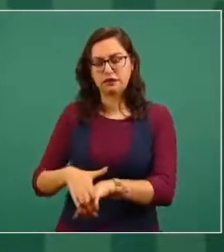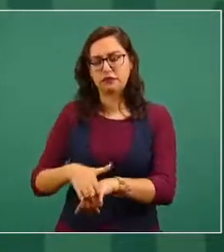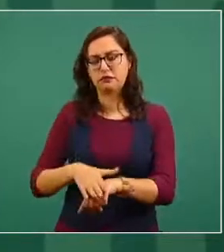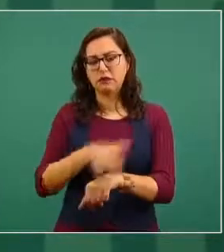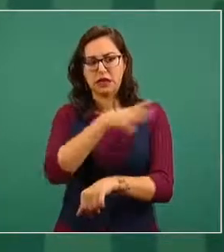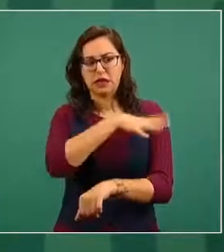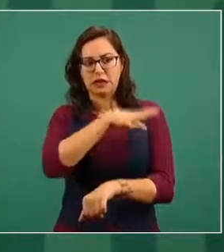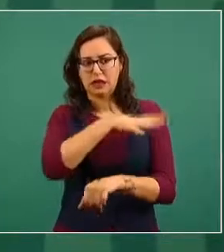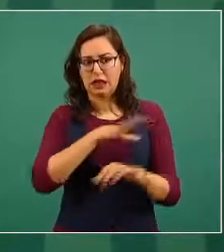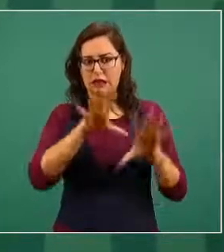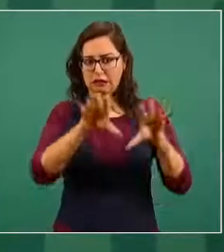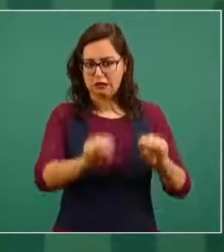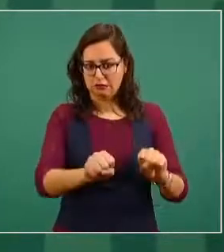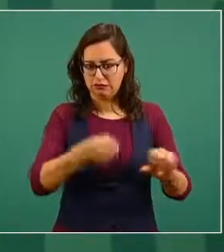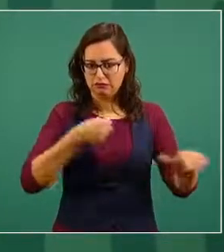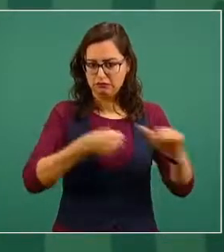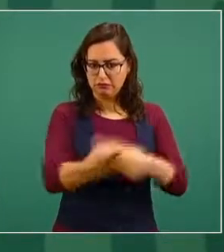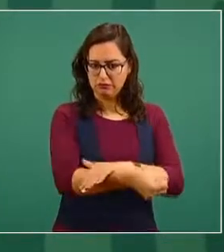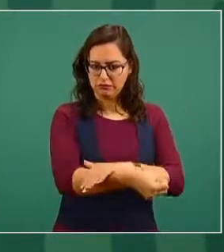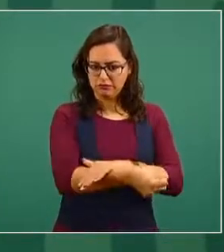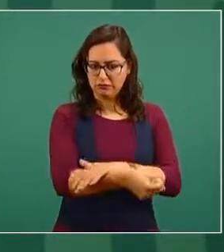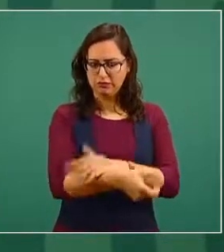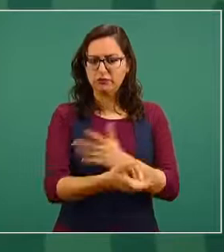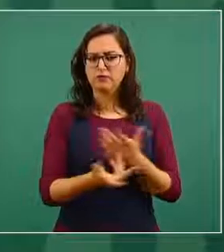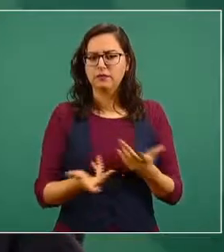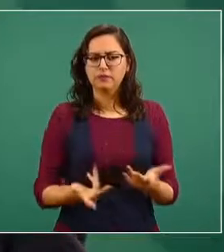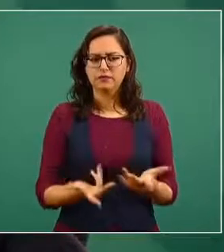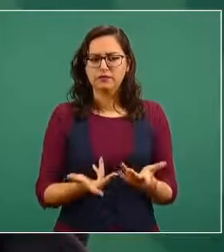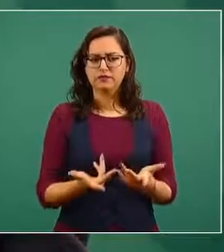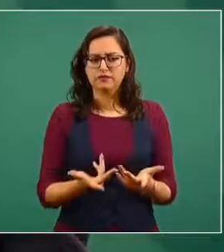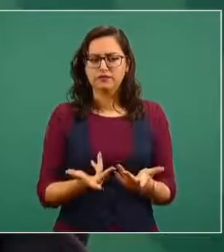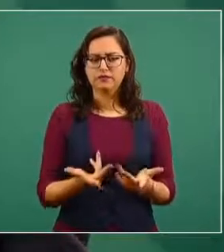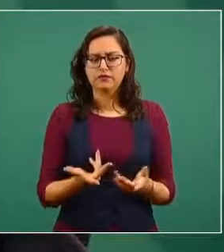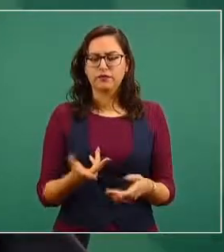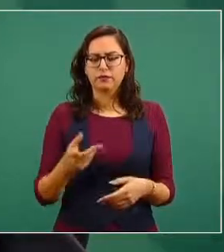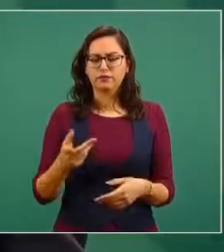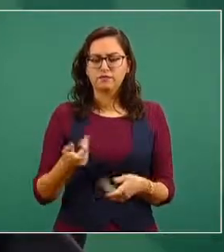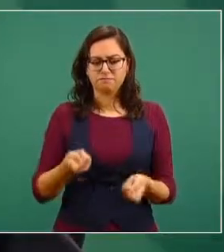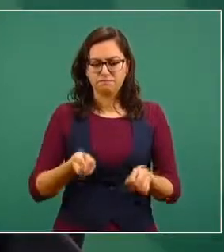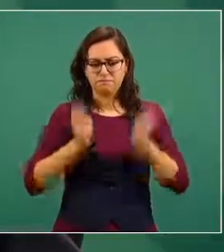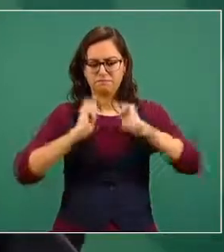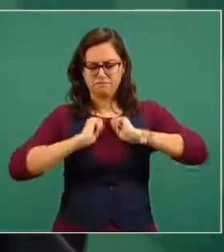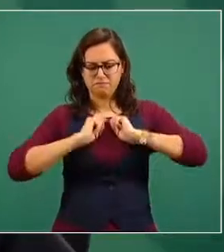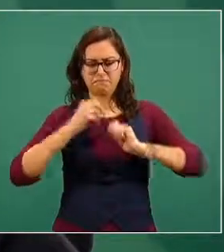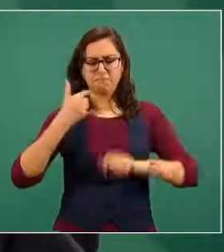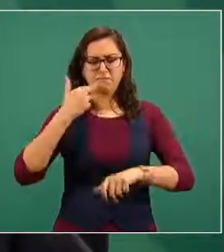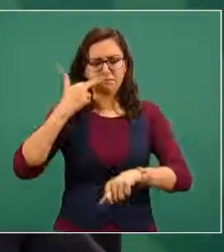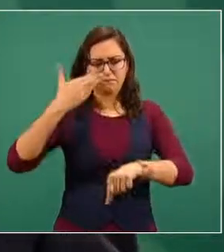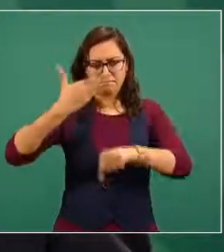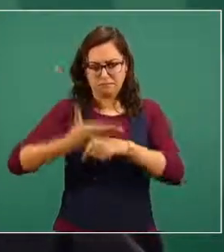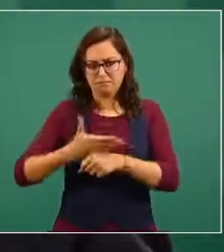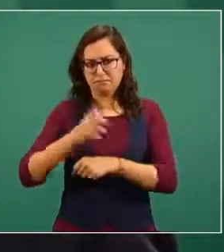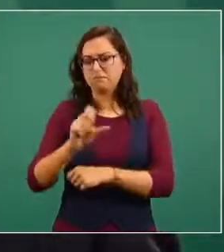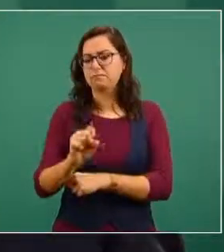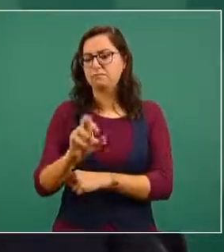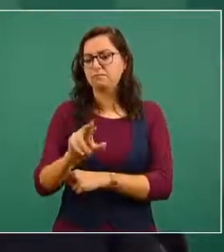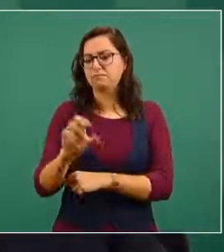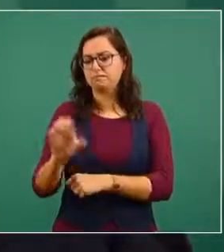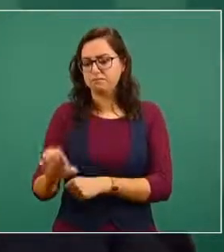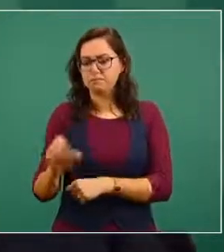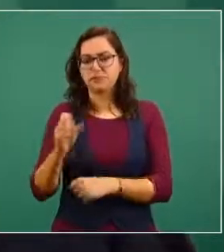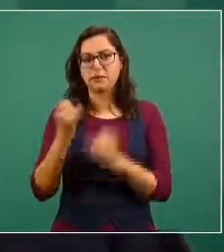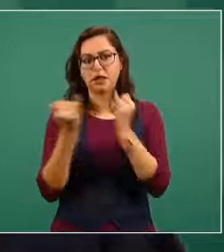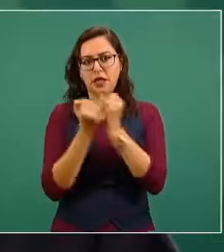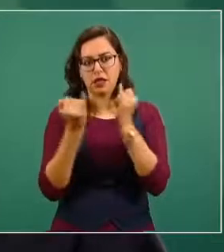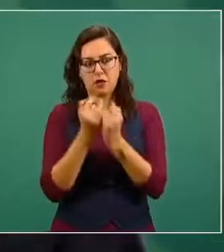El primer tramo de la actuación del Estado mexicano por conducto de esta secretaría que encabe eso y en particular del consulado en Los